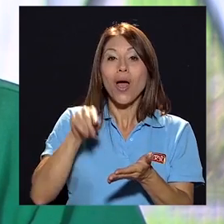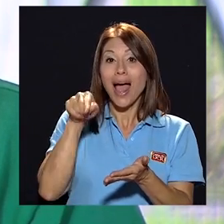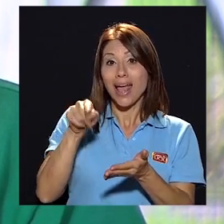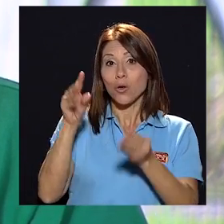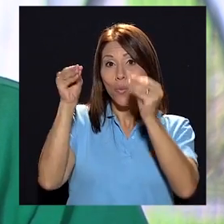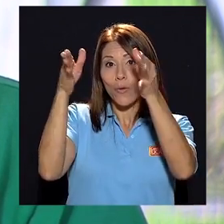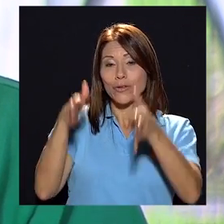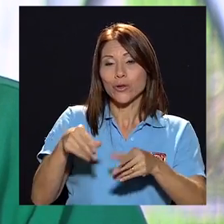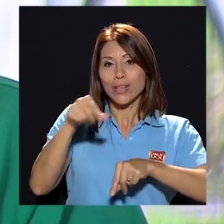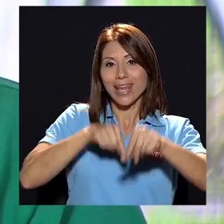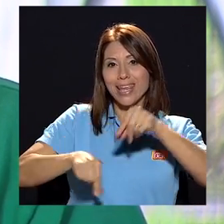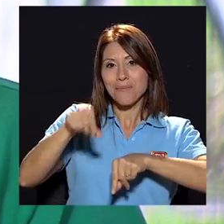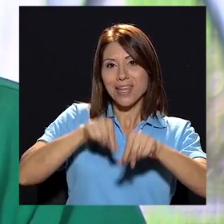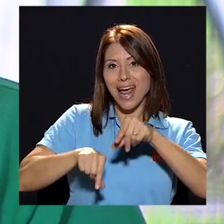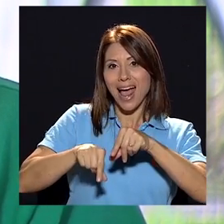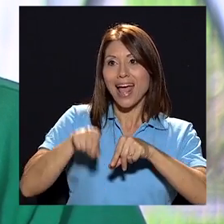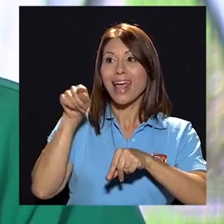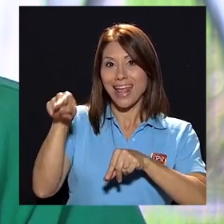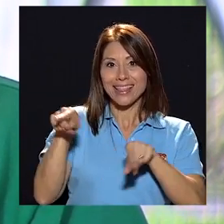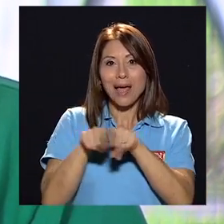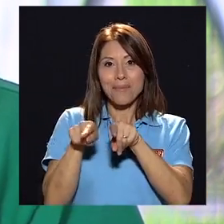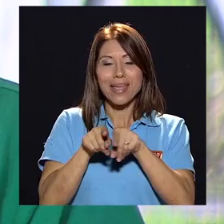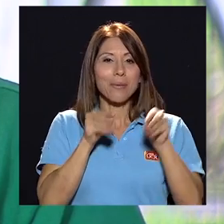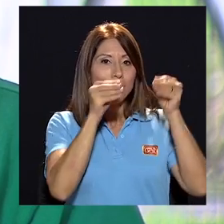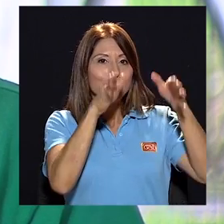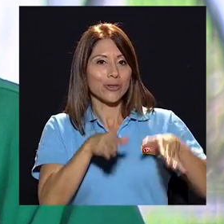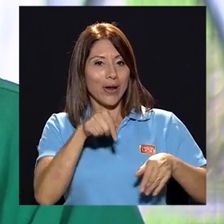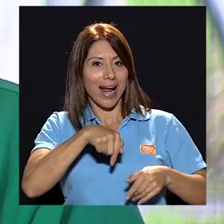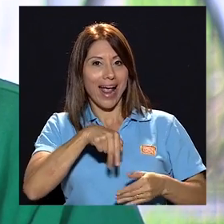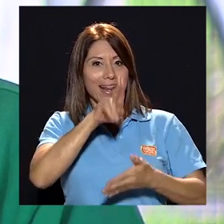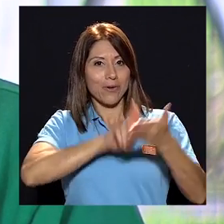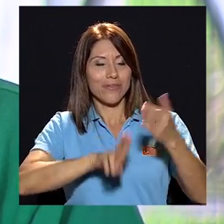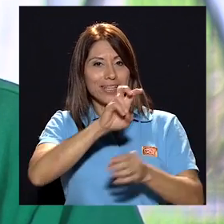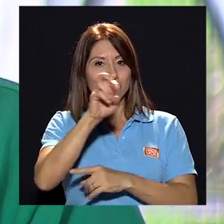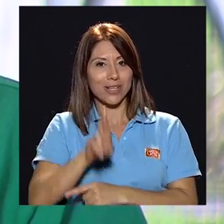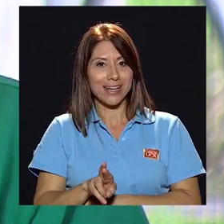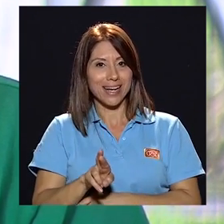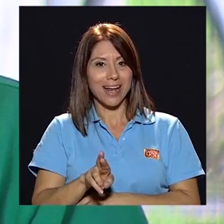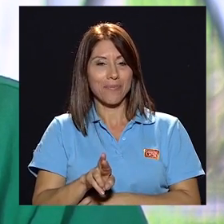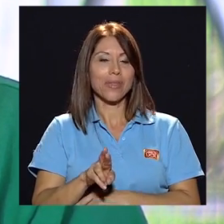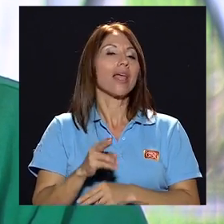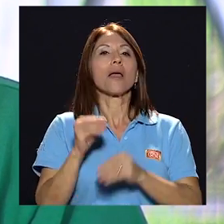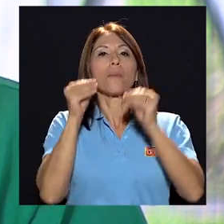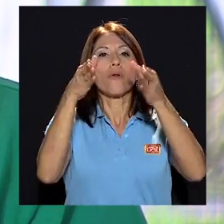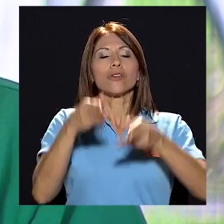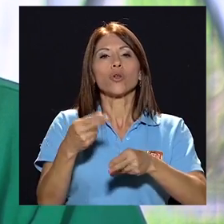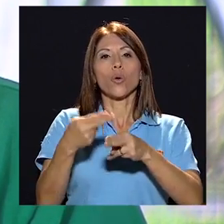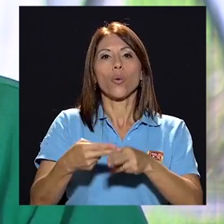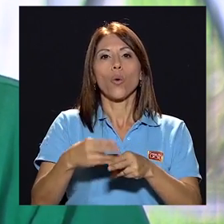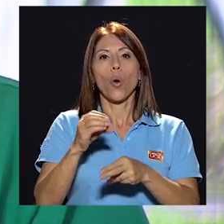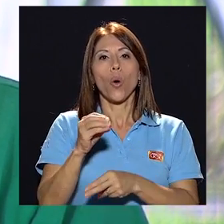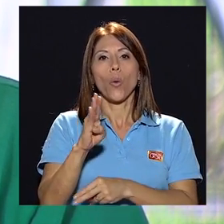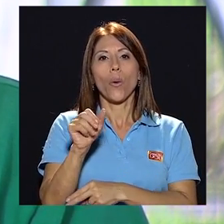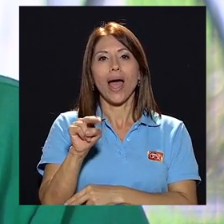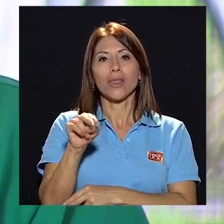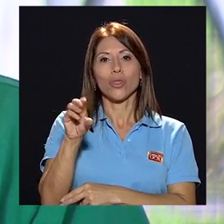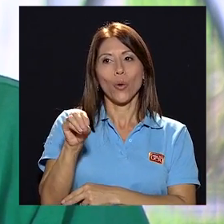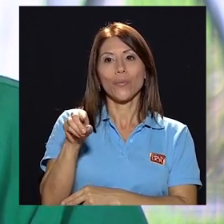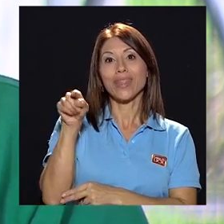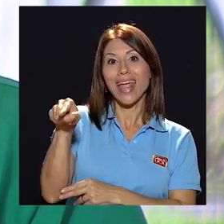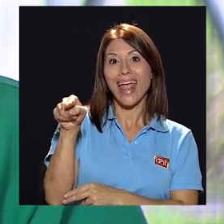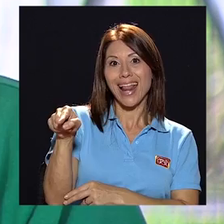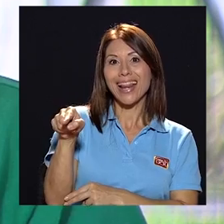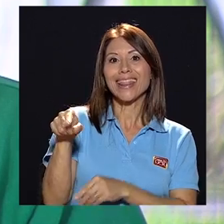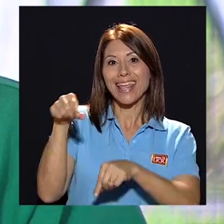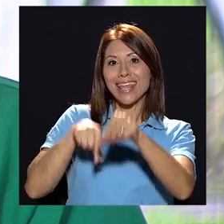de química, curiosamente, él era profesor aquí también de la Universidad de Costa Rica, profesor Obando, y él